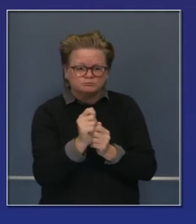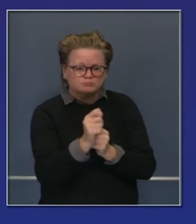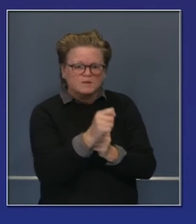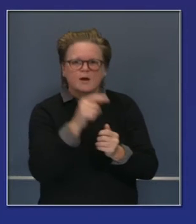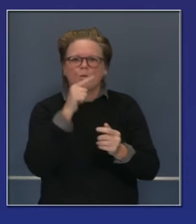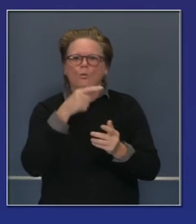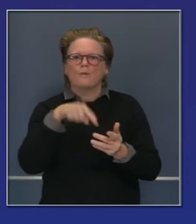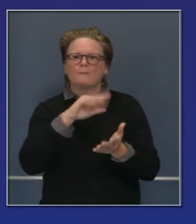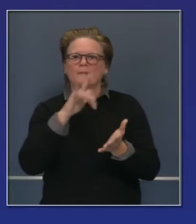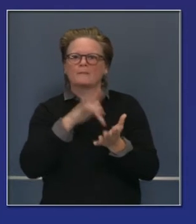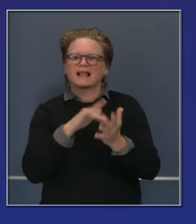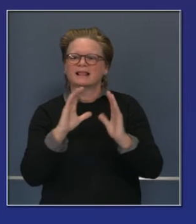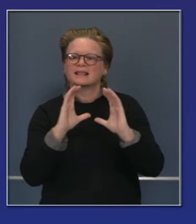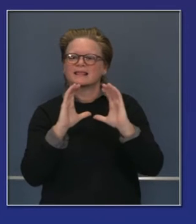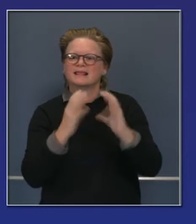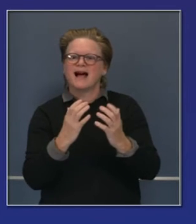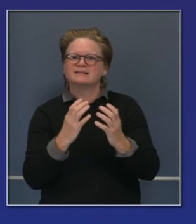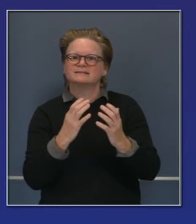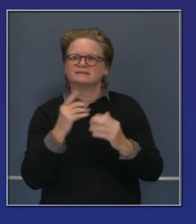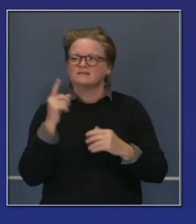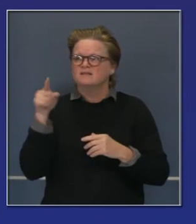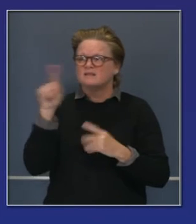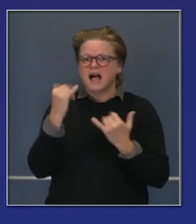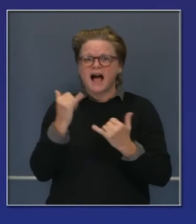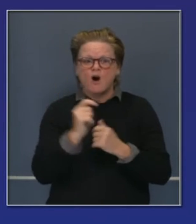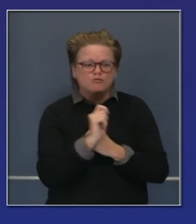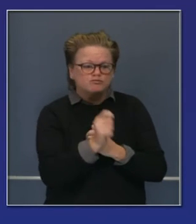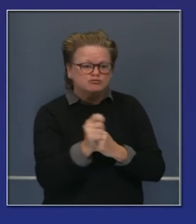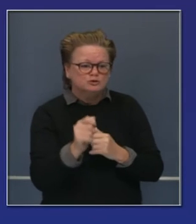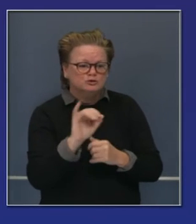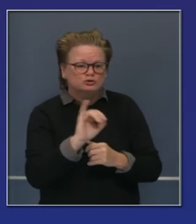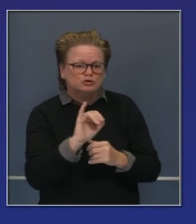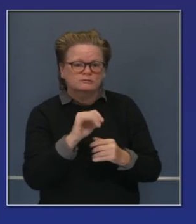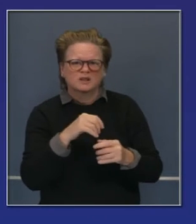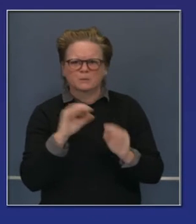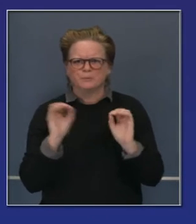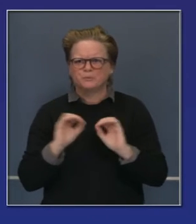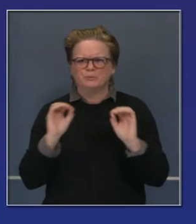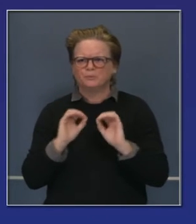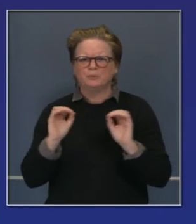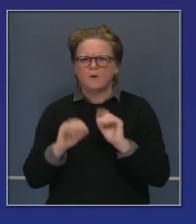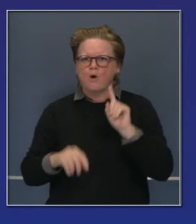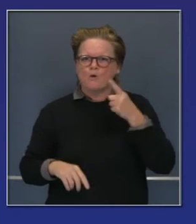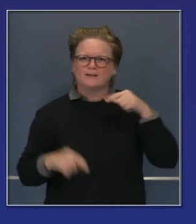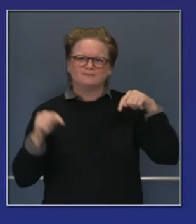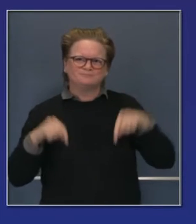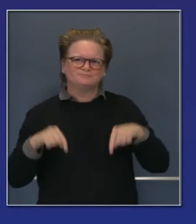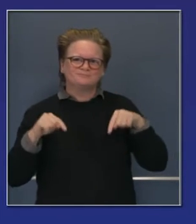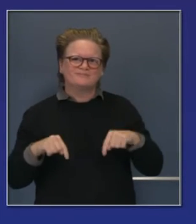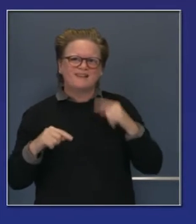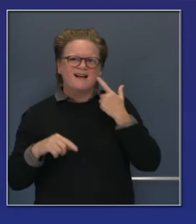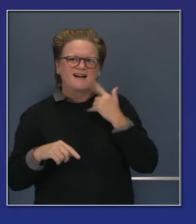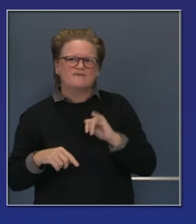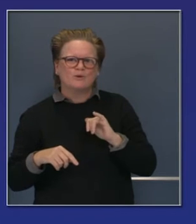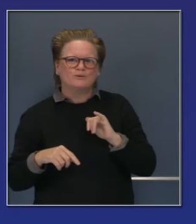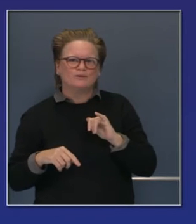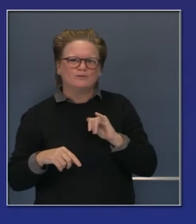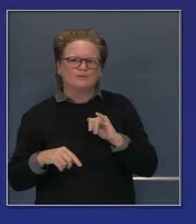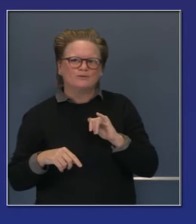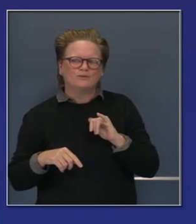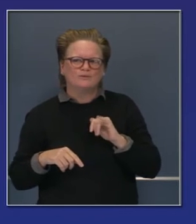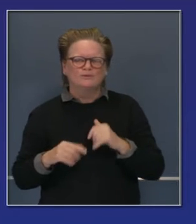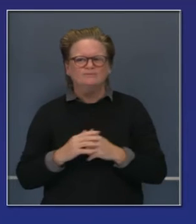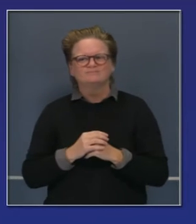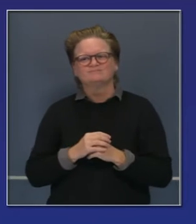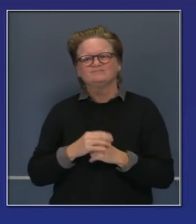Están en nivel de pobreza prácticamente. Estos subsidios son más de 500 dólares al mes. Esto